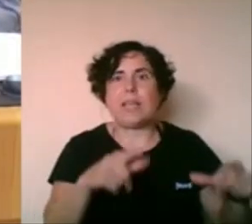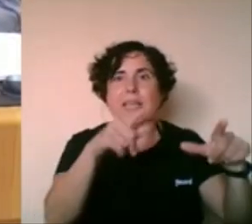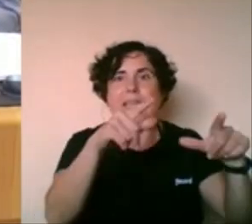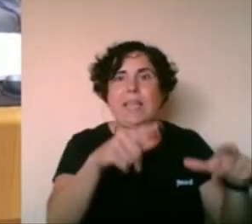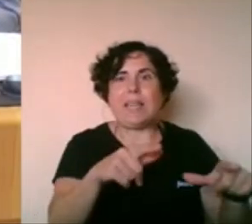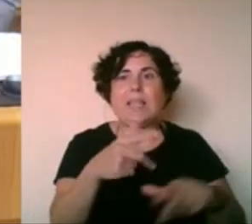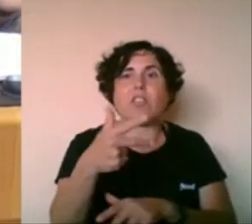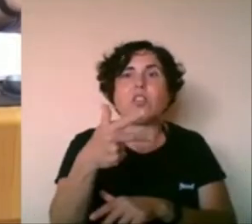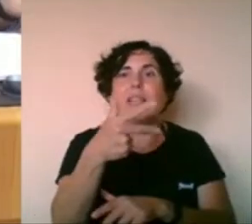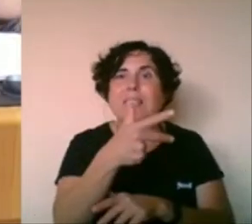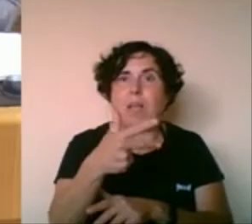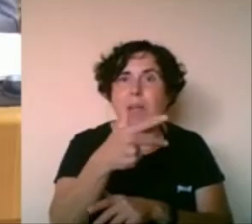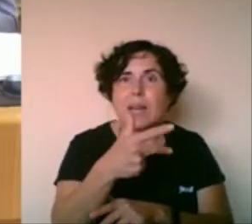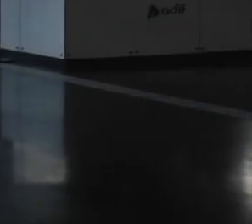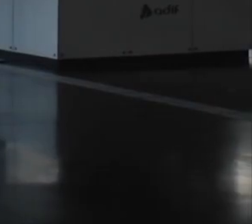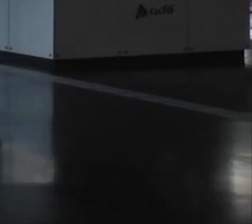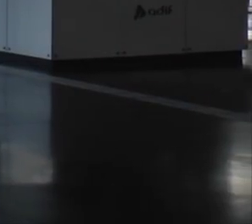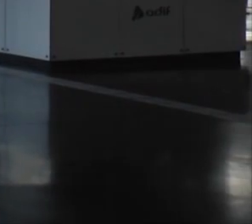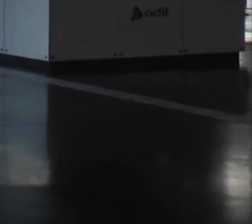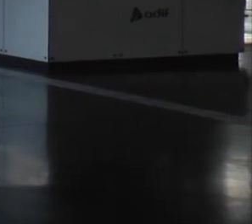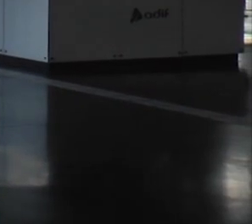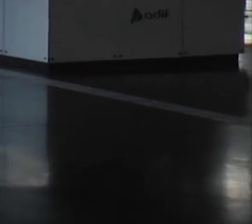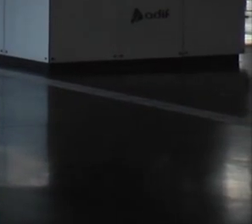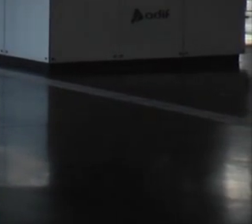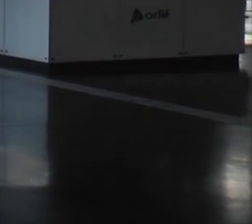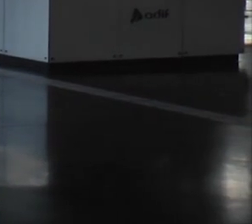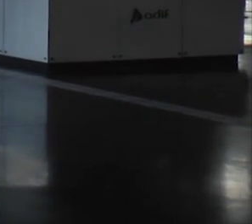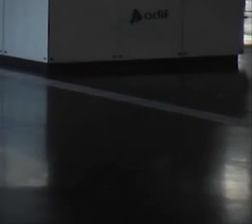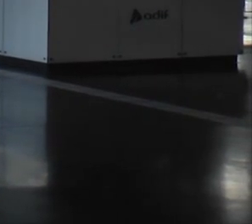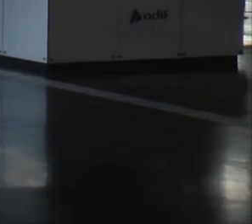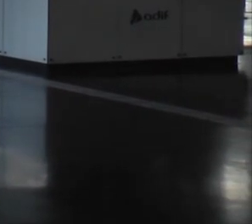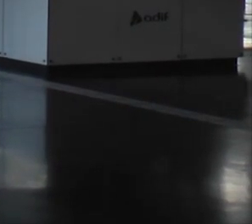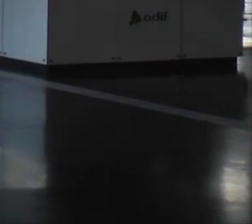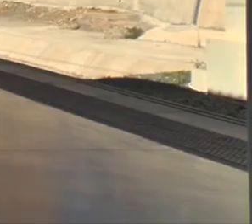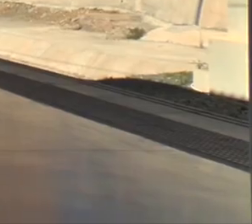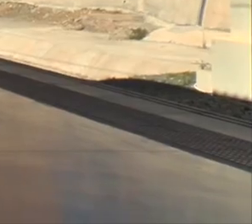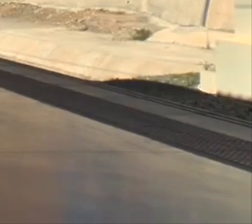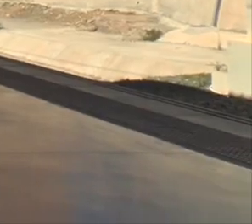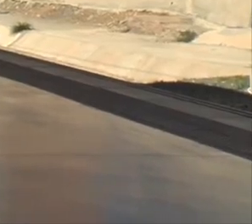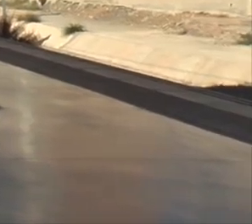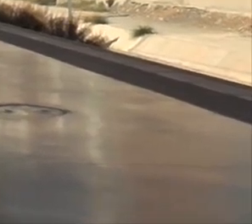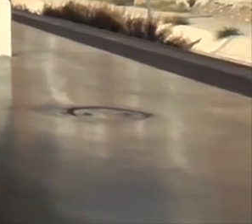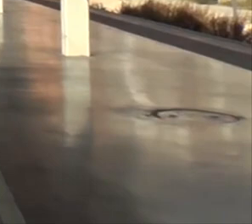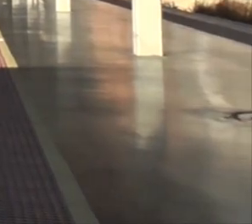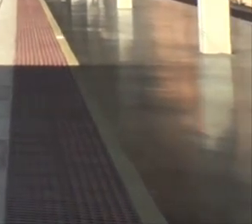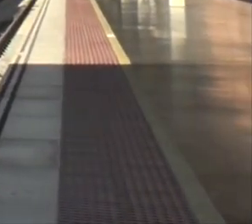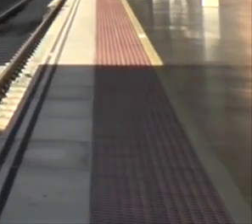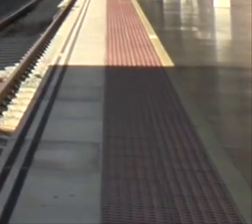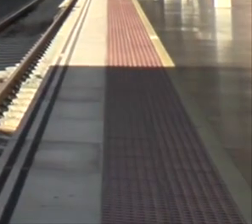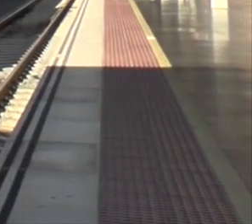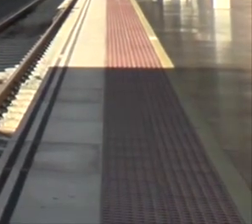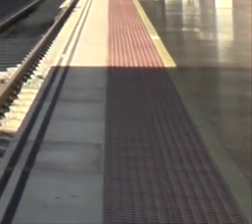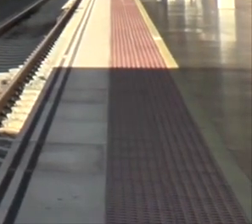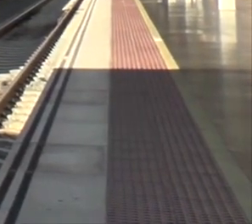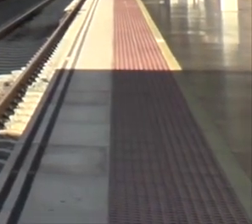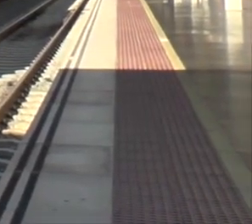la posibilidad de este cambio sustancial. El equipo de Gobierno de la institución provincial, que ha contado con el apoyo de Compromís en su propuesta, mientras